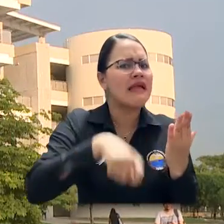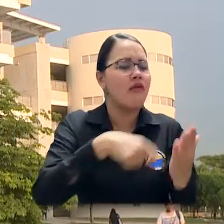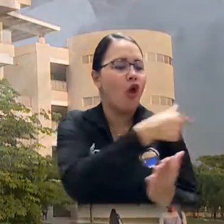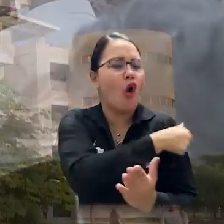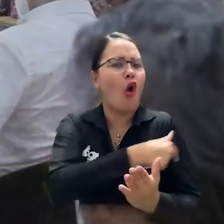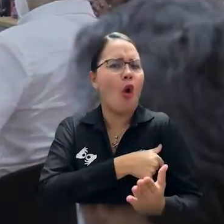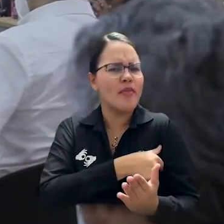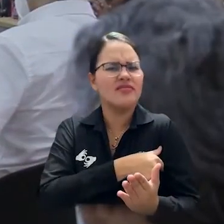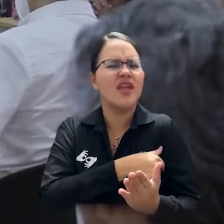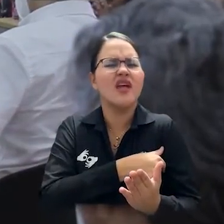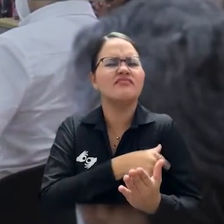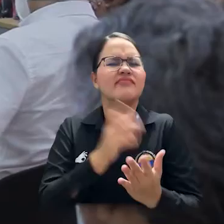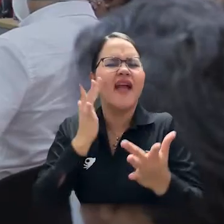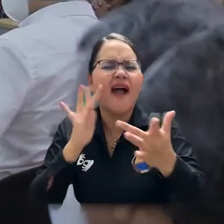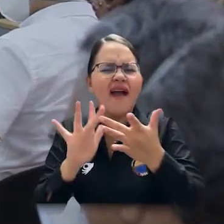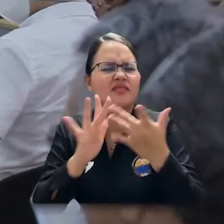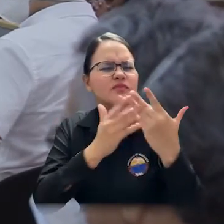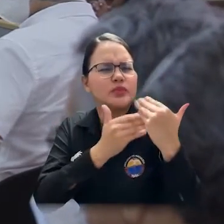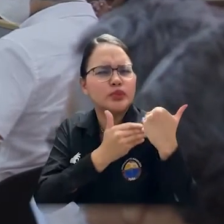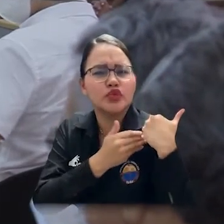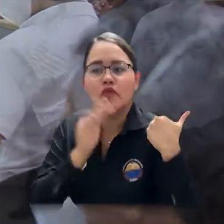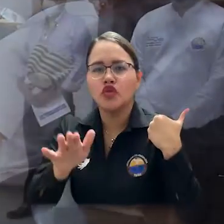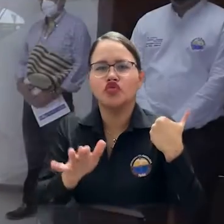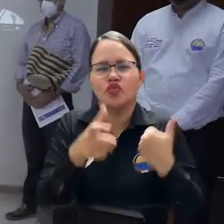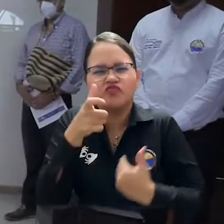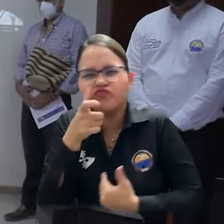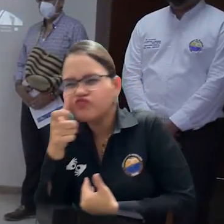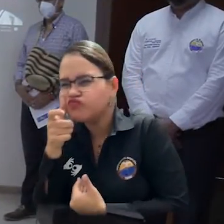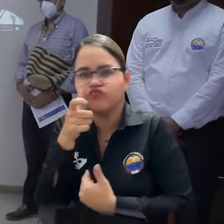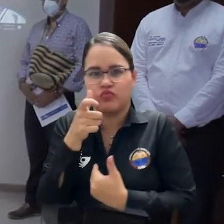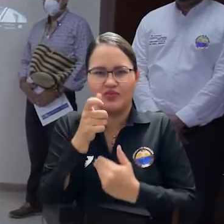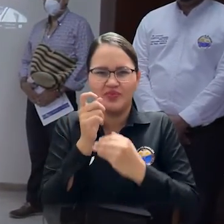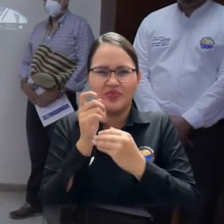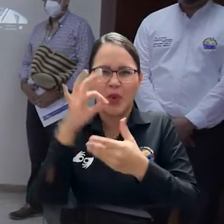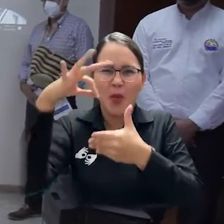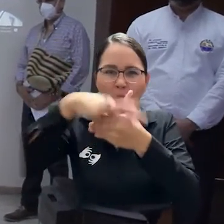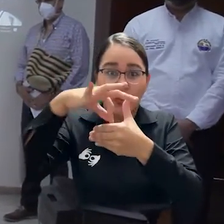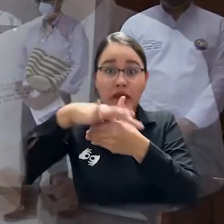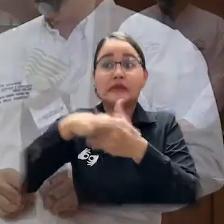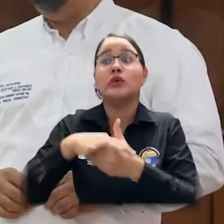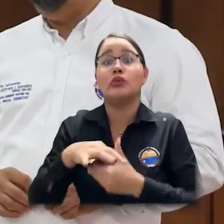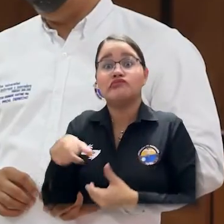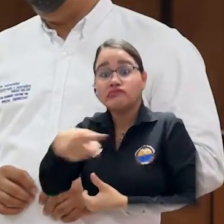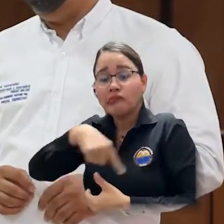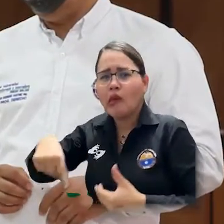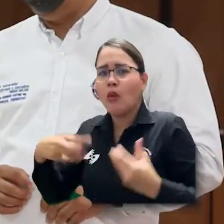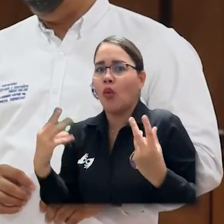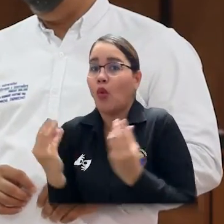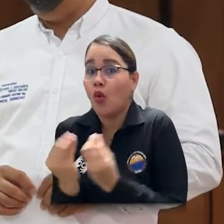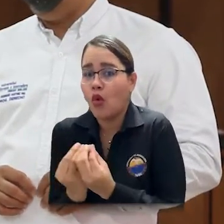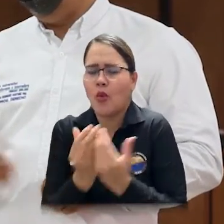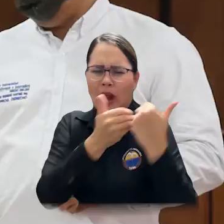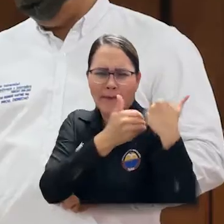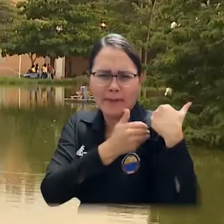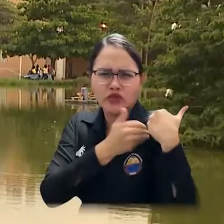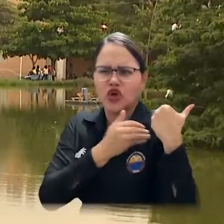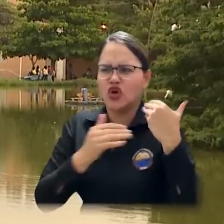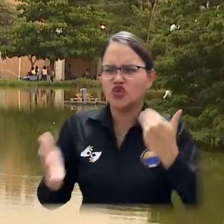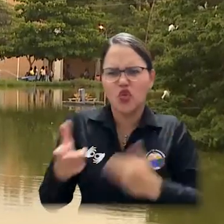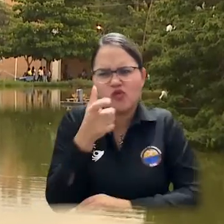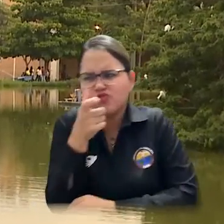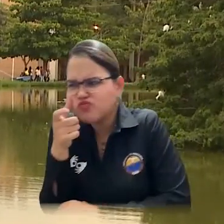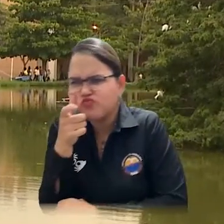Comité de Garantía de Consulta, que tendrá a su cargo la coordinación, inspección, vigilancia y control del proceso de consulta